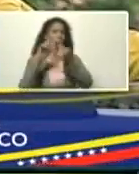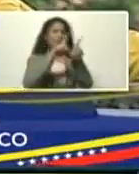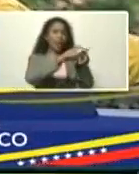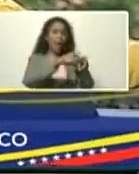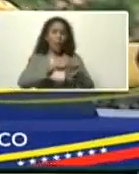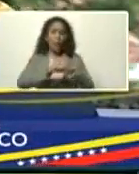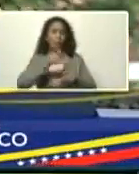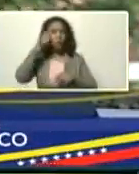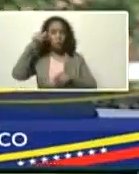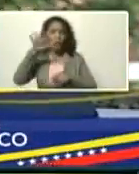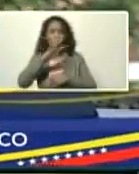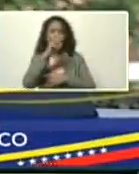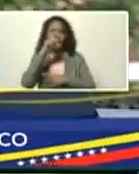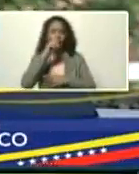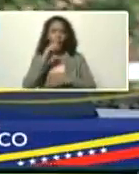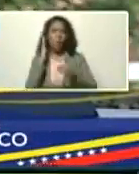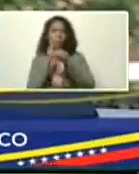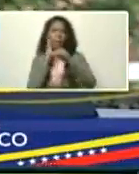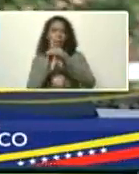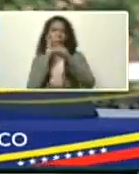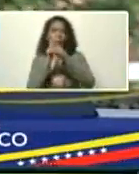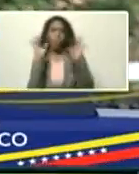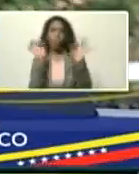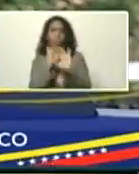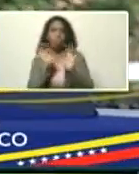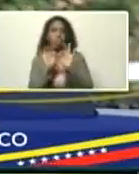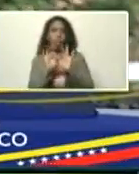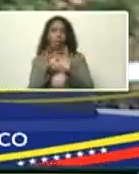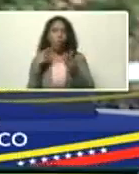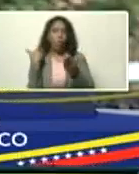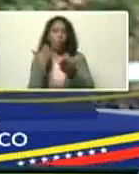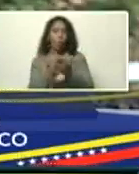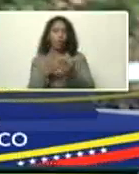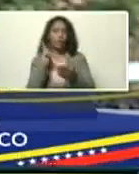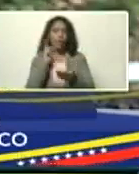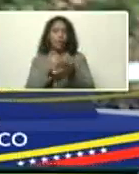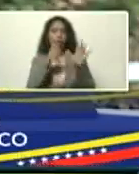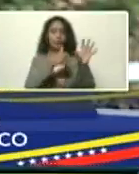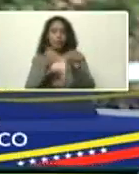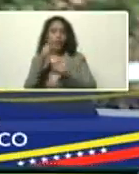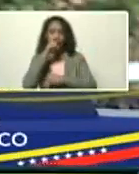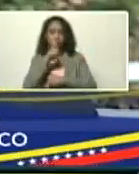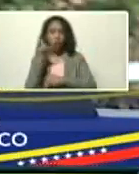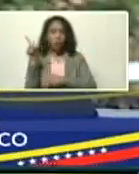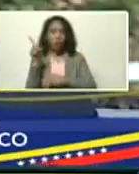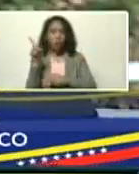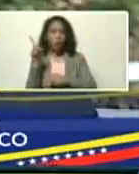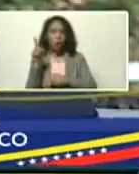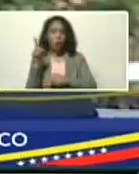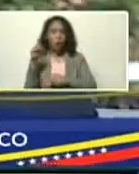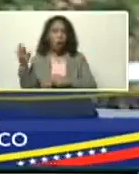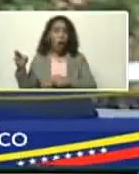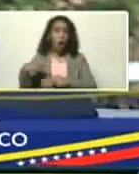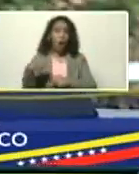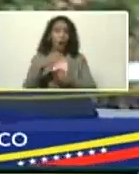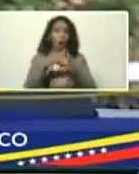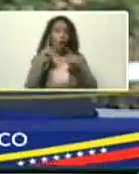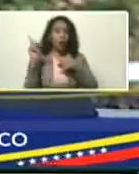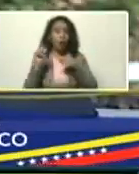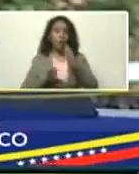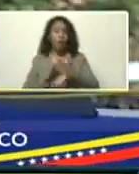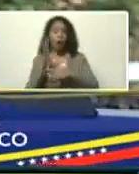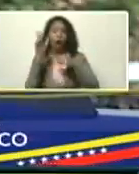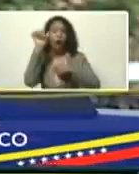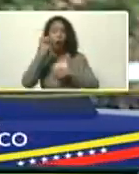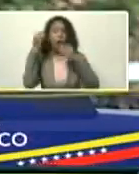durante 40 años interrumpidos, y cuando llegó a los años 60, los manantiales, y todas estas fuentes de